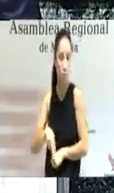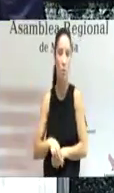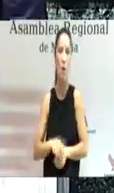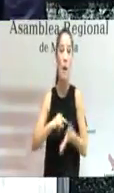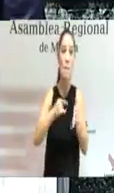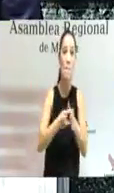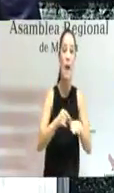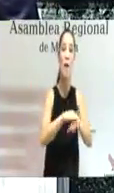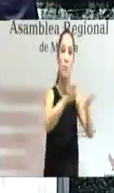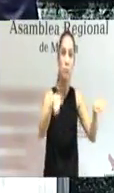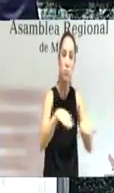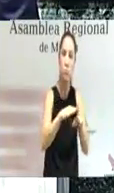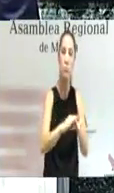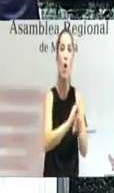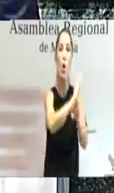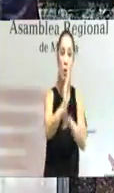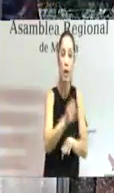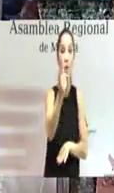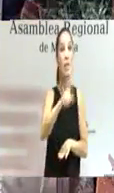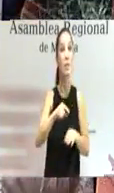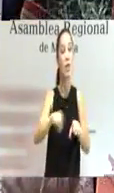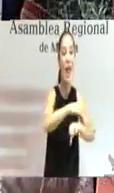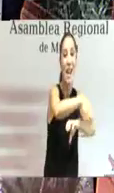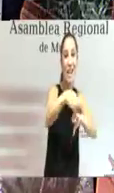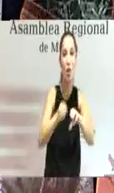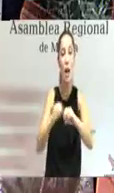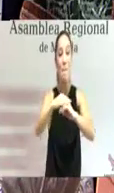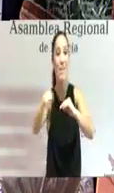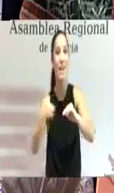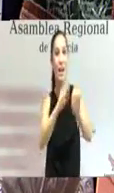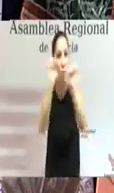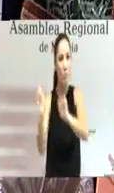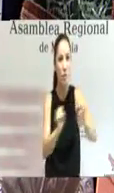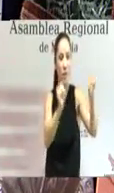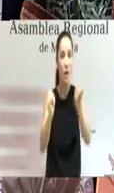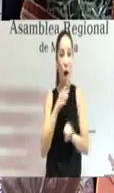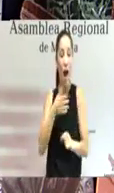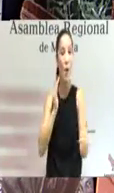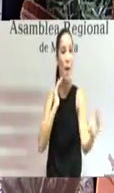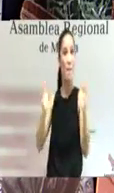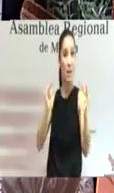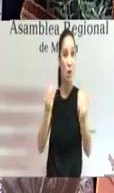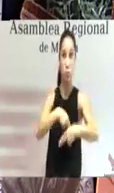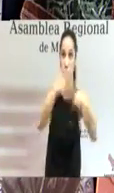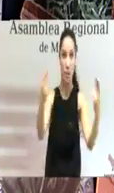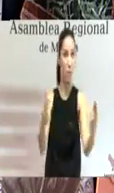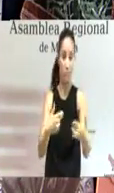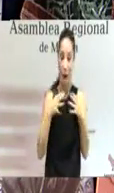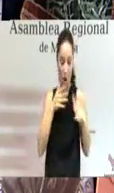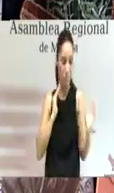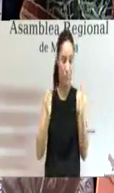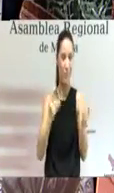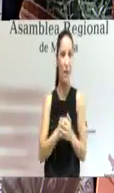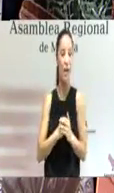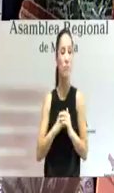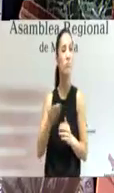y de la Franja Ritoral Mediterránea de la Región de Murcia que se encuentra precisamente en periodo de exposición pública desde el